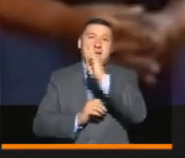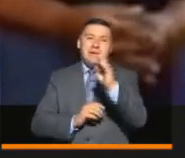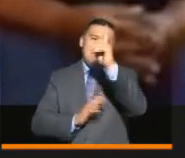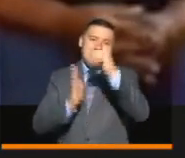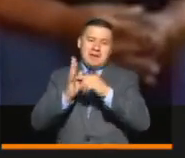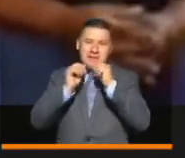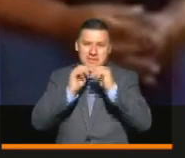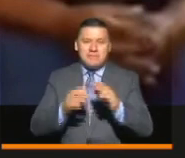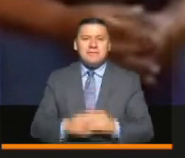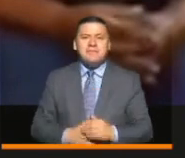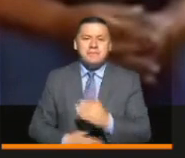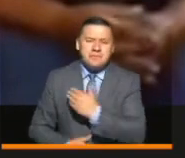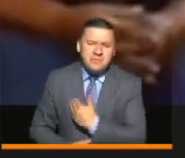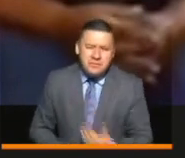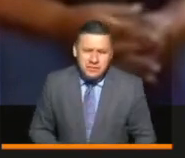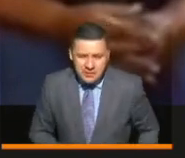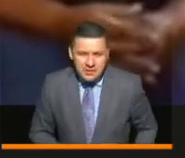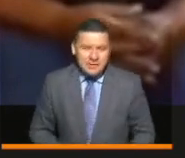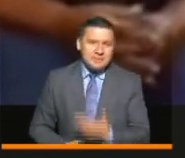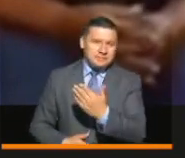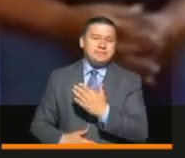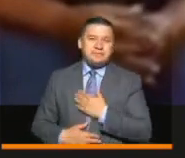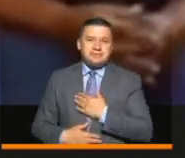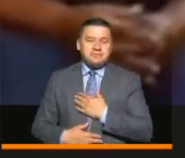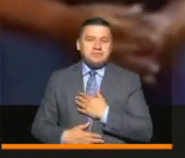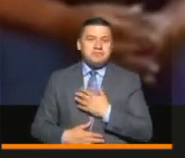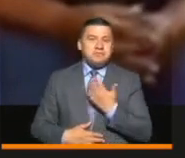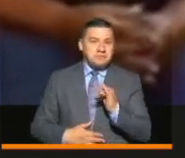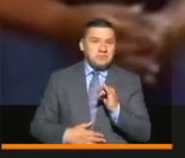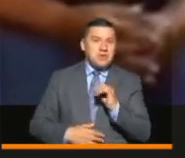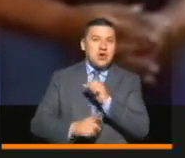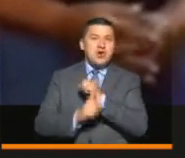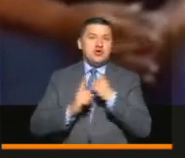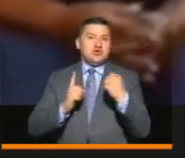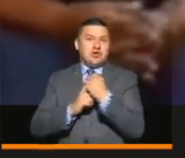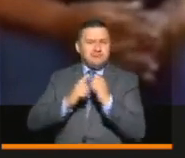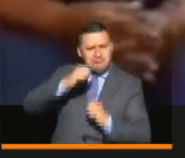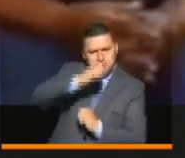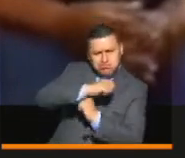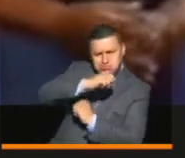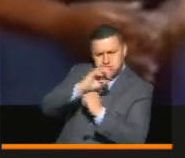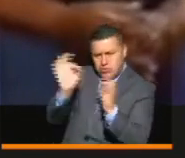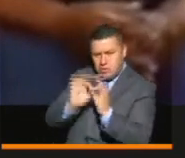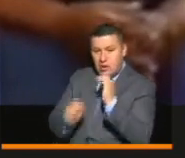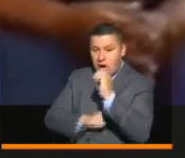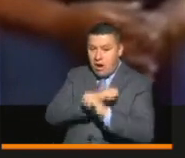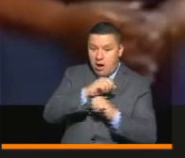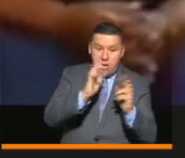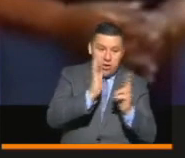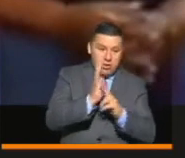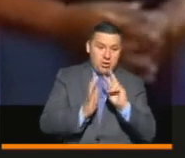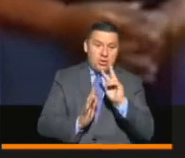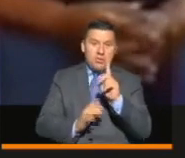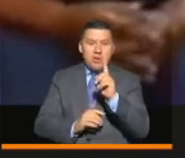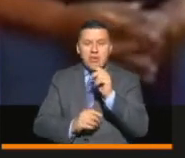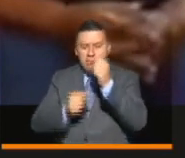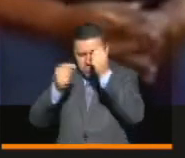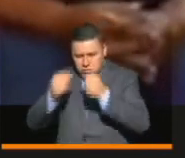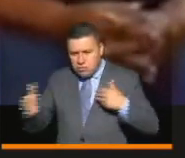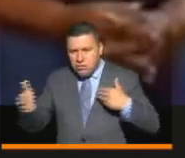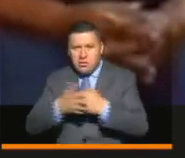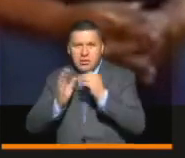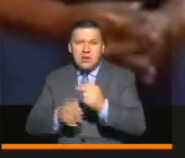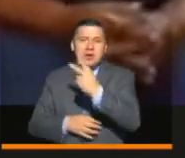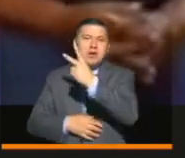Quiero empezar, presidente, con nuestra Dirección de Infraestructura Social, donde en este año 2021 finalizaremos alrededor de